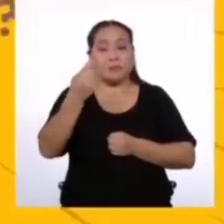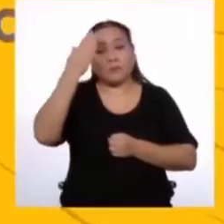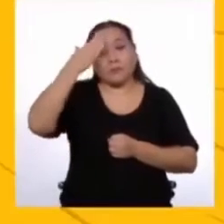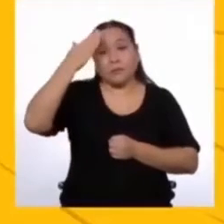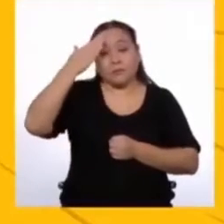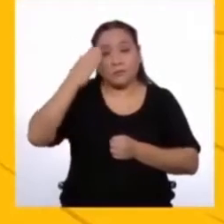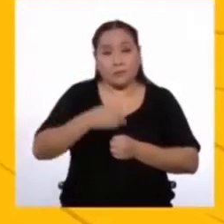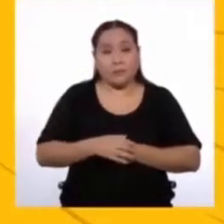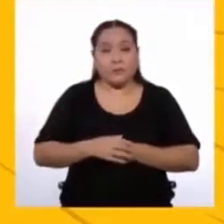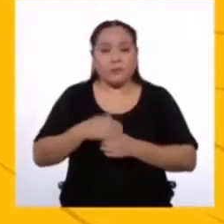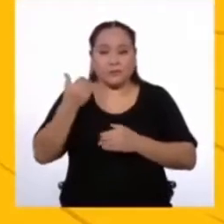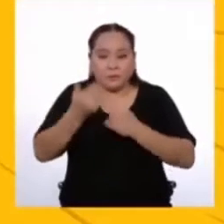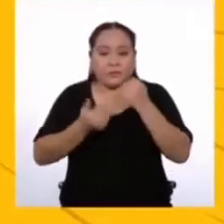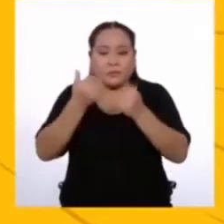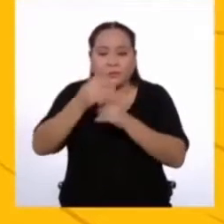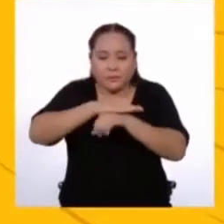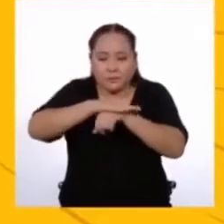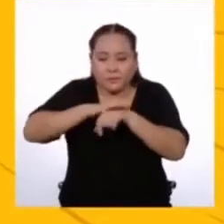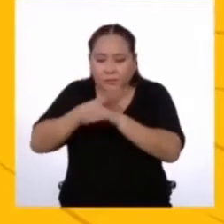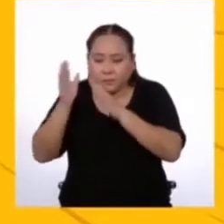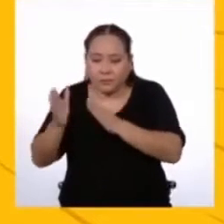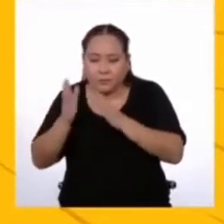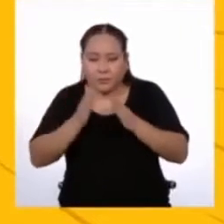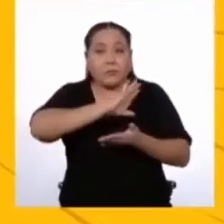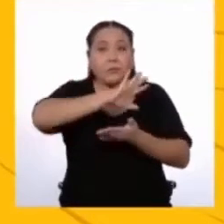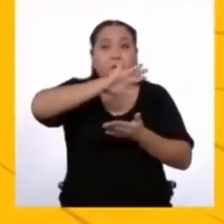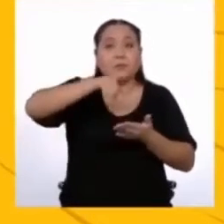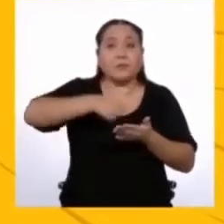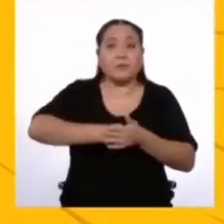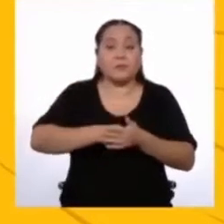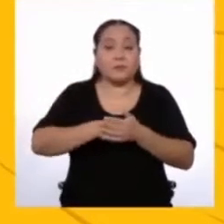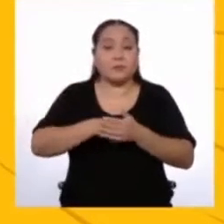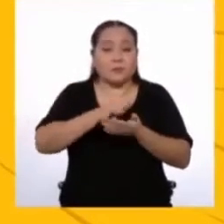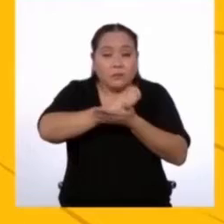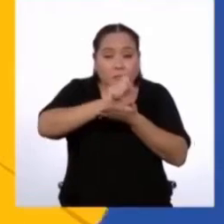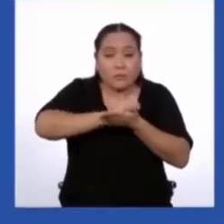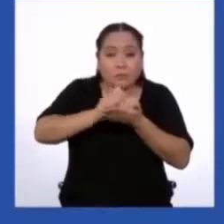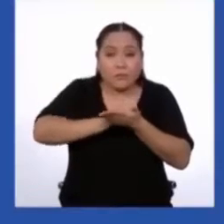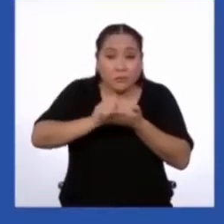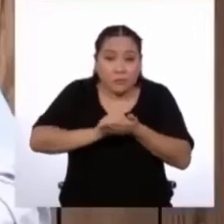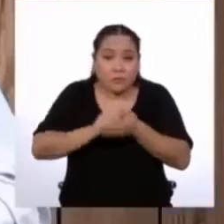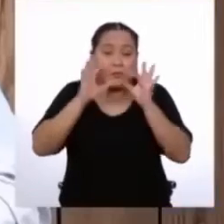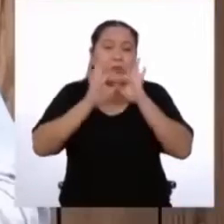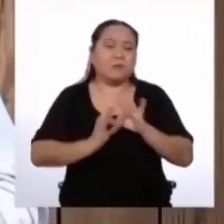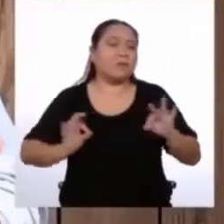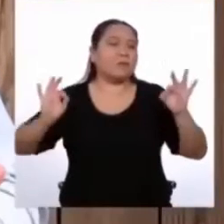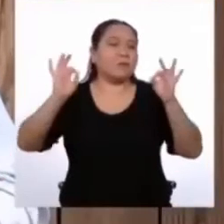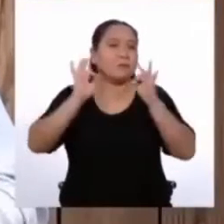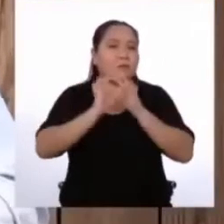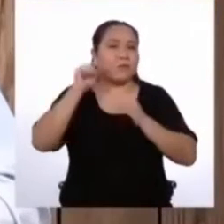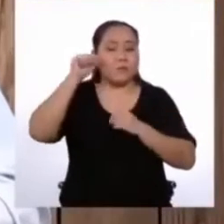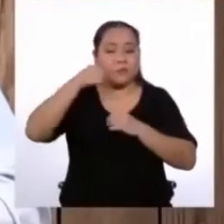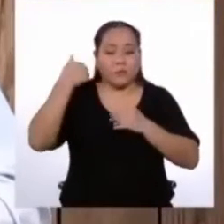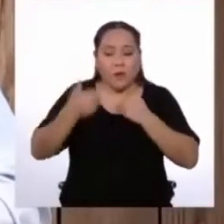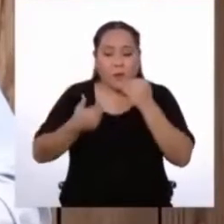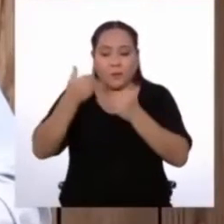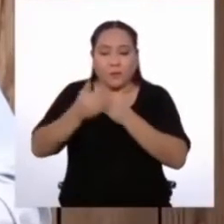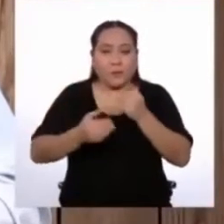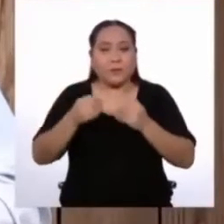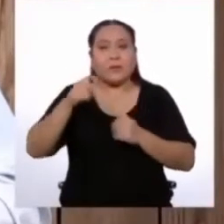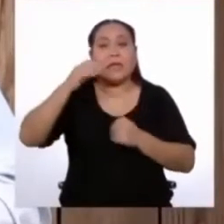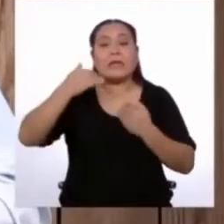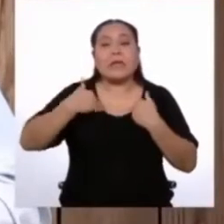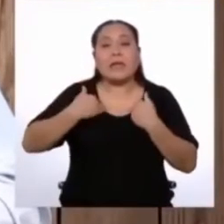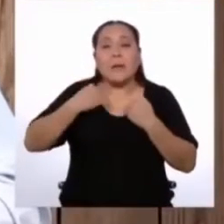es que el proceso de planificación de todos nuestros textos es muy, muy importante. Este proceso tiene una serie de